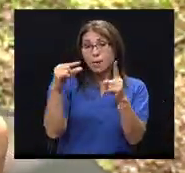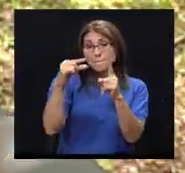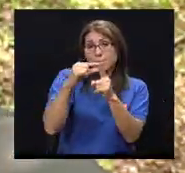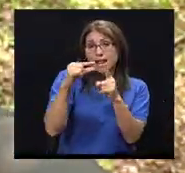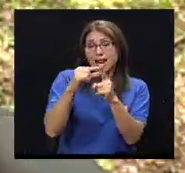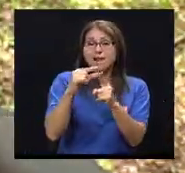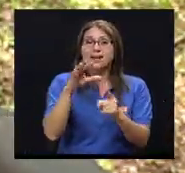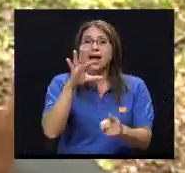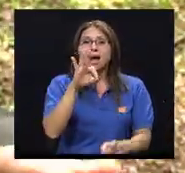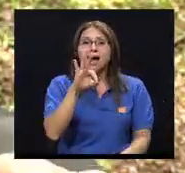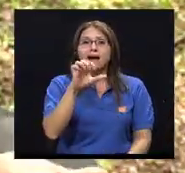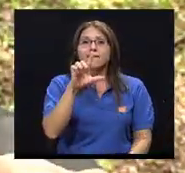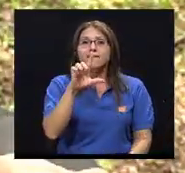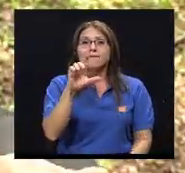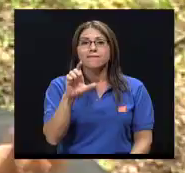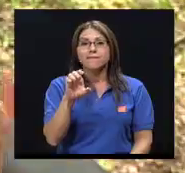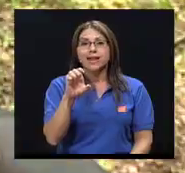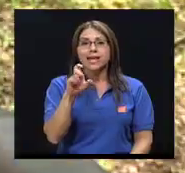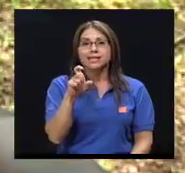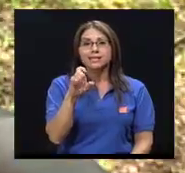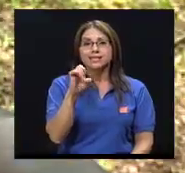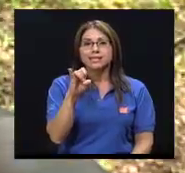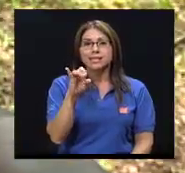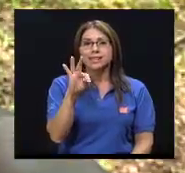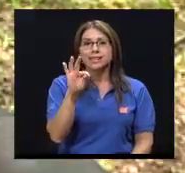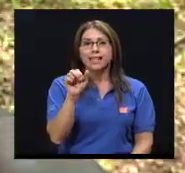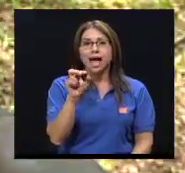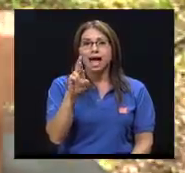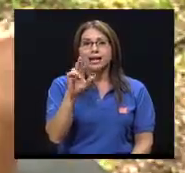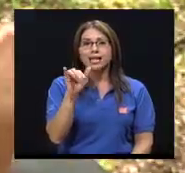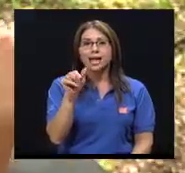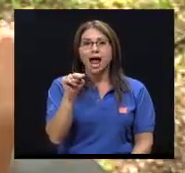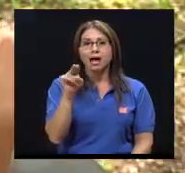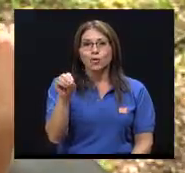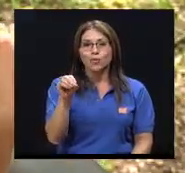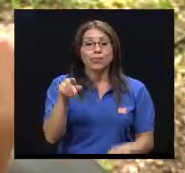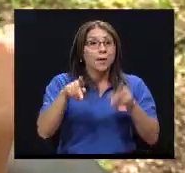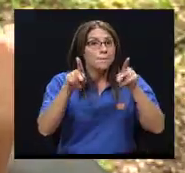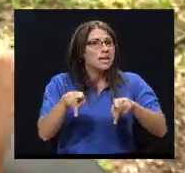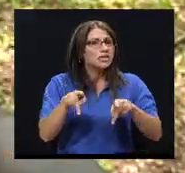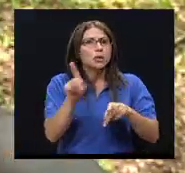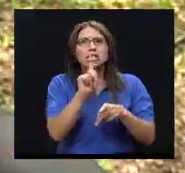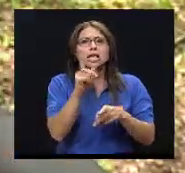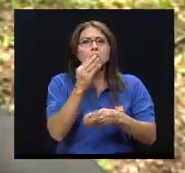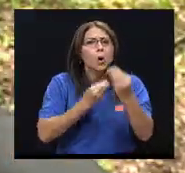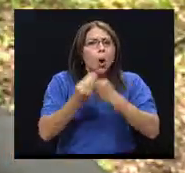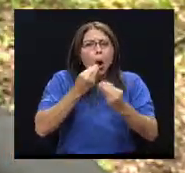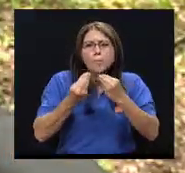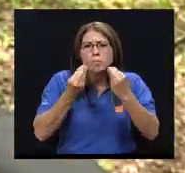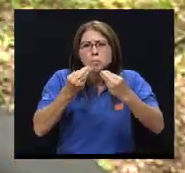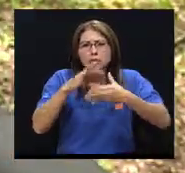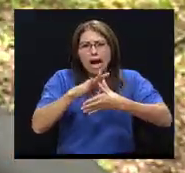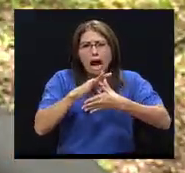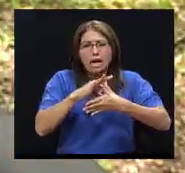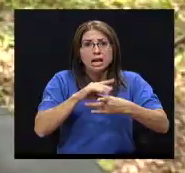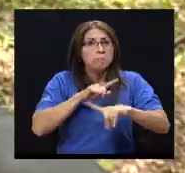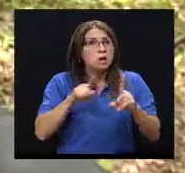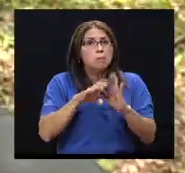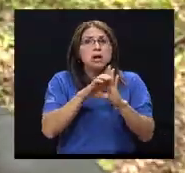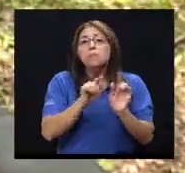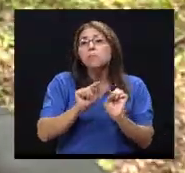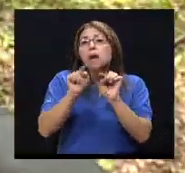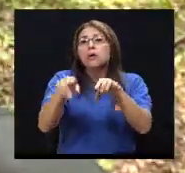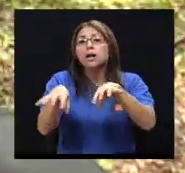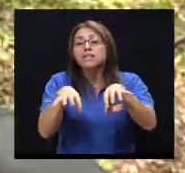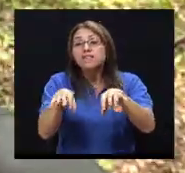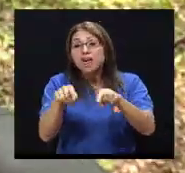que se le denomina flexitariano. O sea que son personas que no comen carne regularmente, pero si hay un evento social, por ejemplo, y asisten y hay